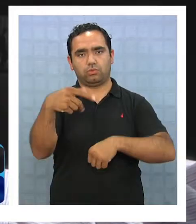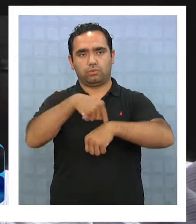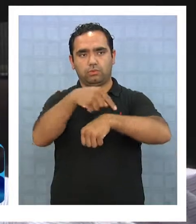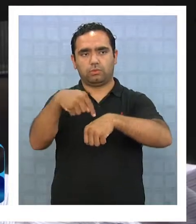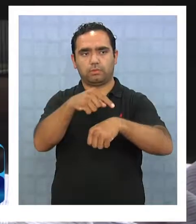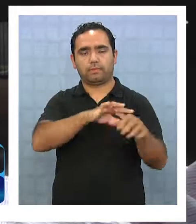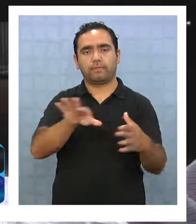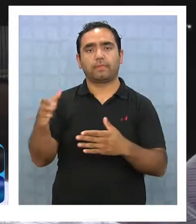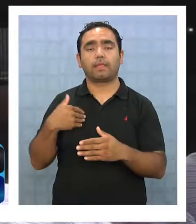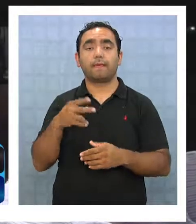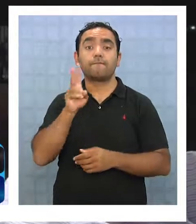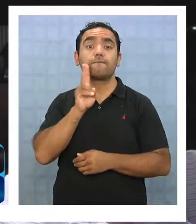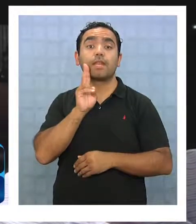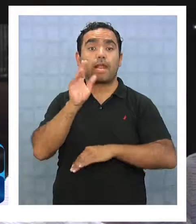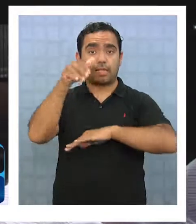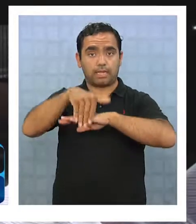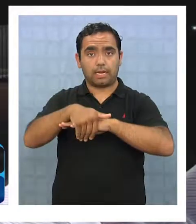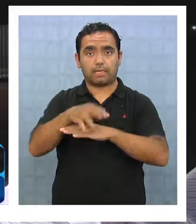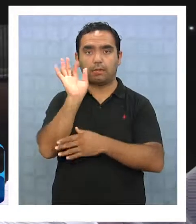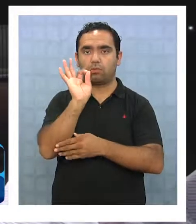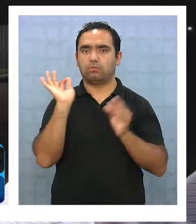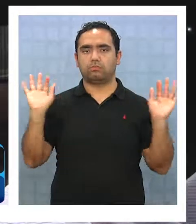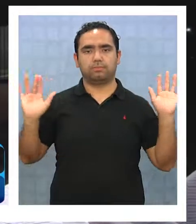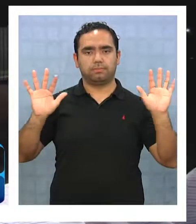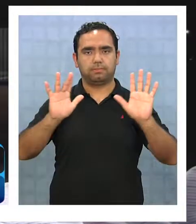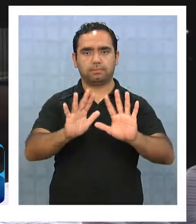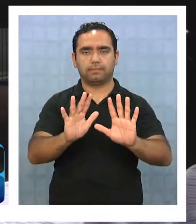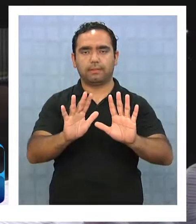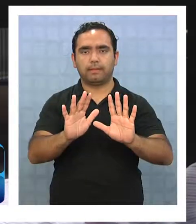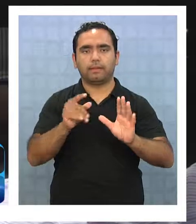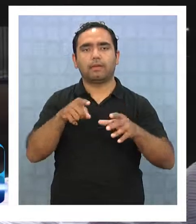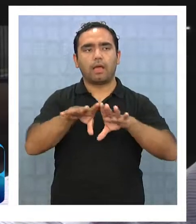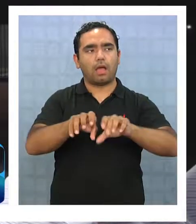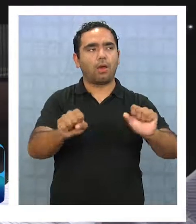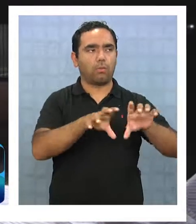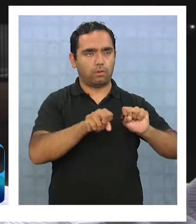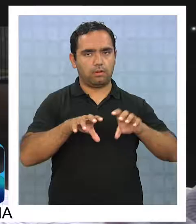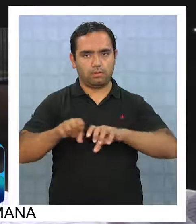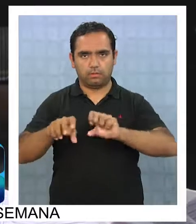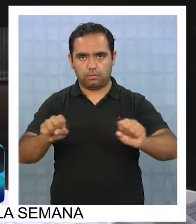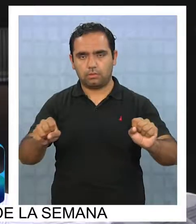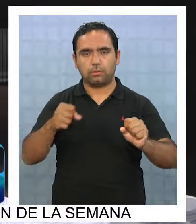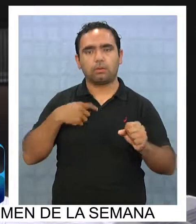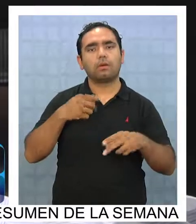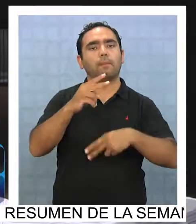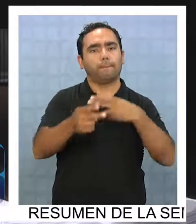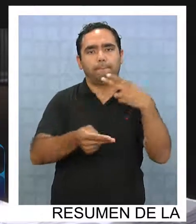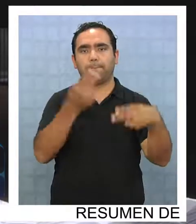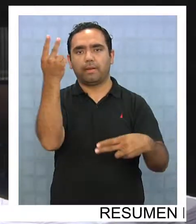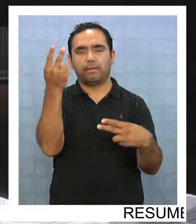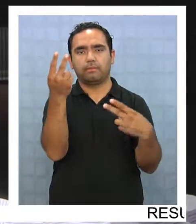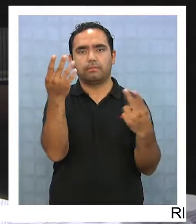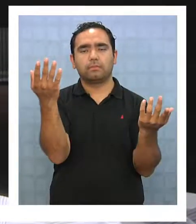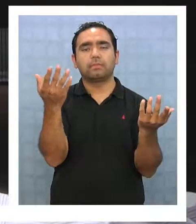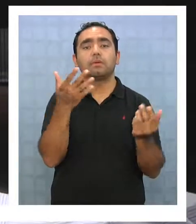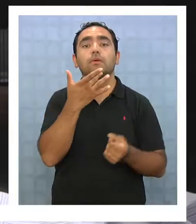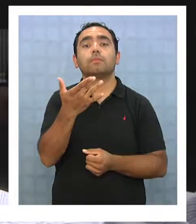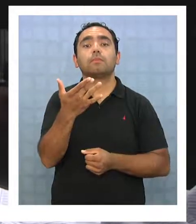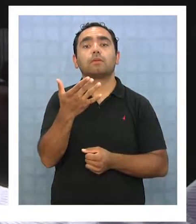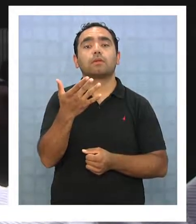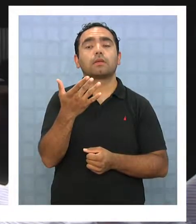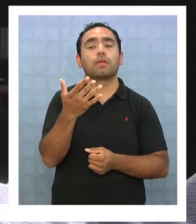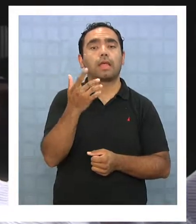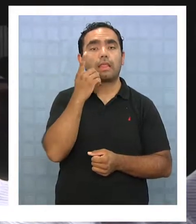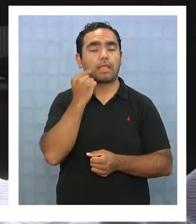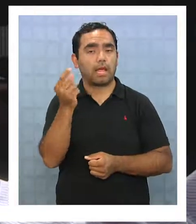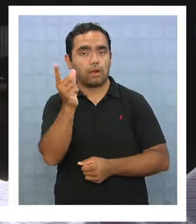en forma urgente, nos reunimos, hicimos una asamblea general, en donde se acordó irnos a paro o plegarnos al paro en realidad por el